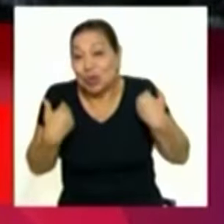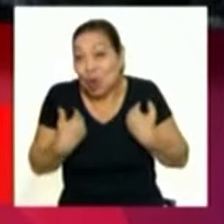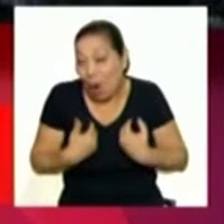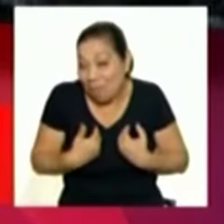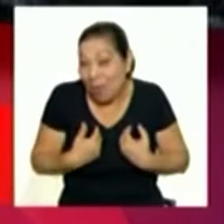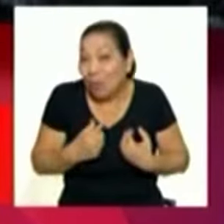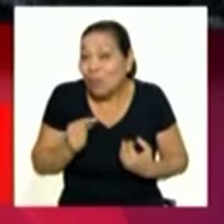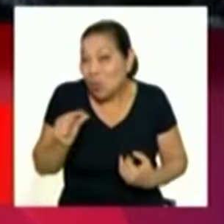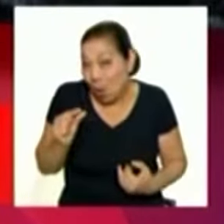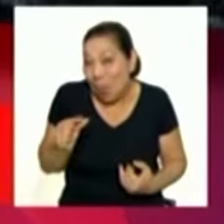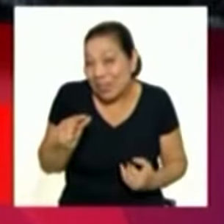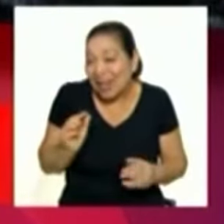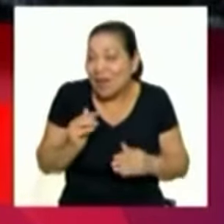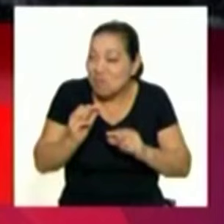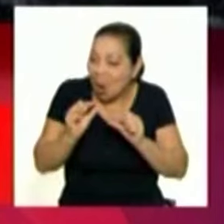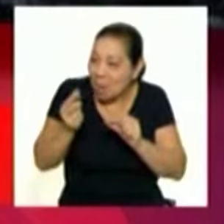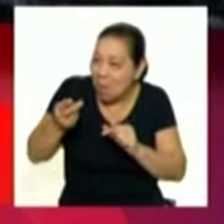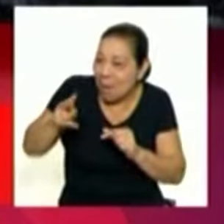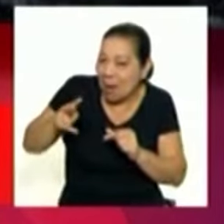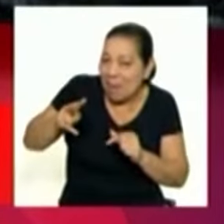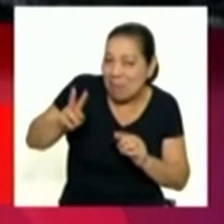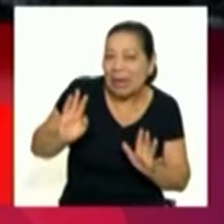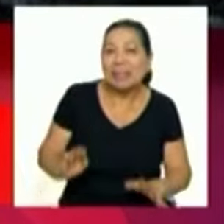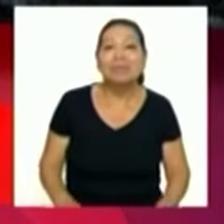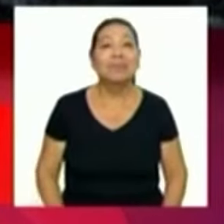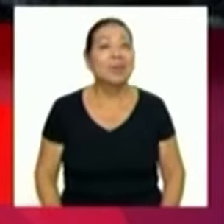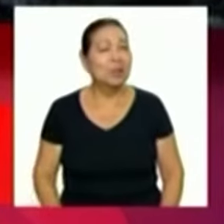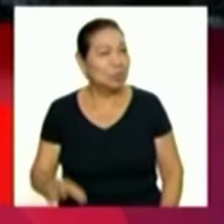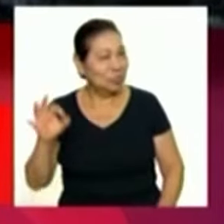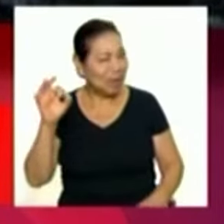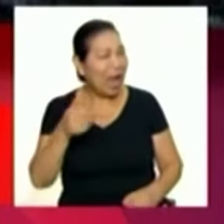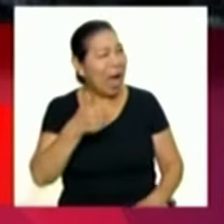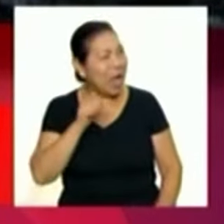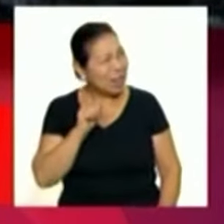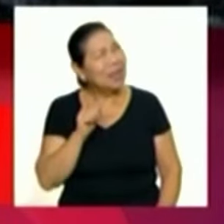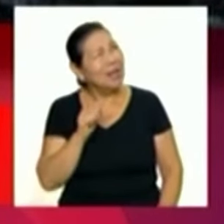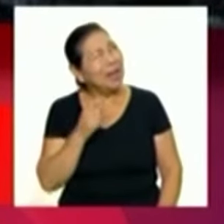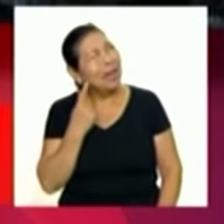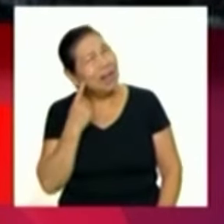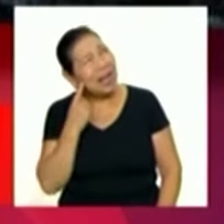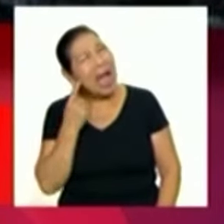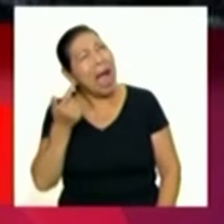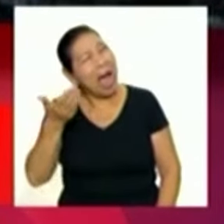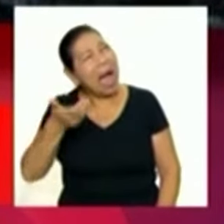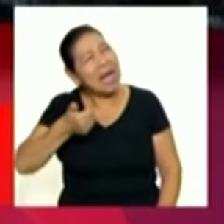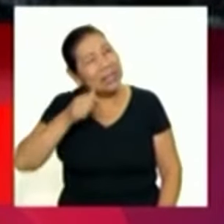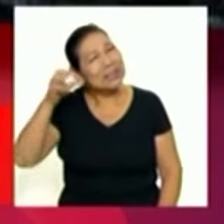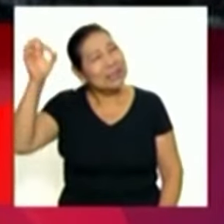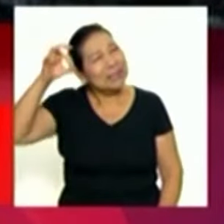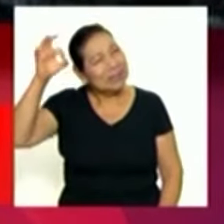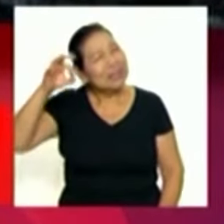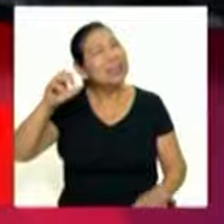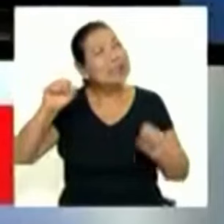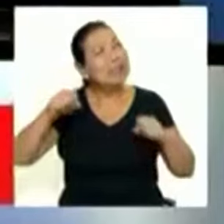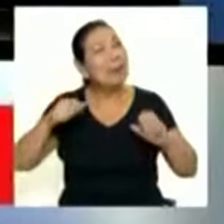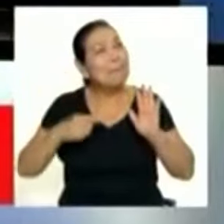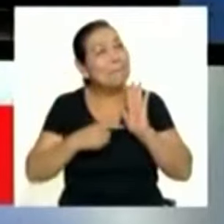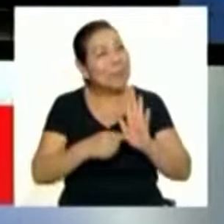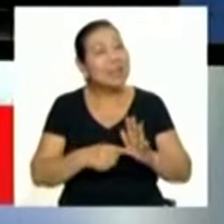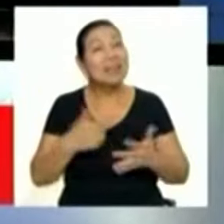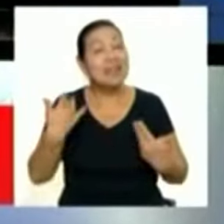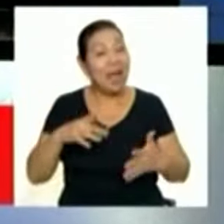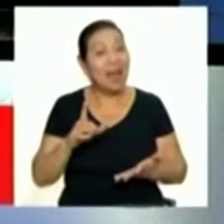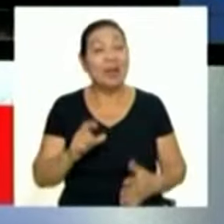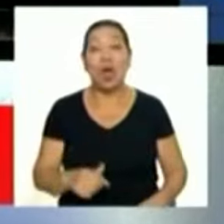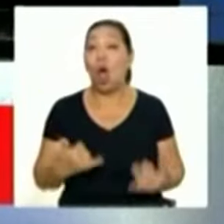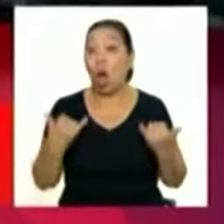gruesas porque eso va a ir pues incrementando periódicamente. Bueno, llovizna creo que ayer también hubo por acá, ¿no? Sí, bastante esporádico, pero sí se está presentando el guito